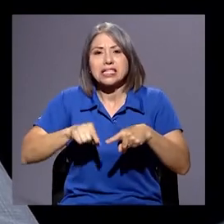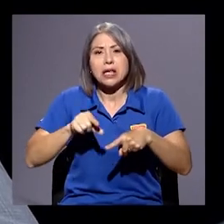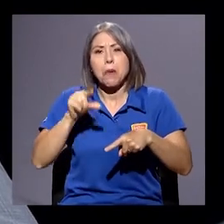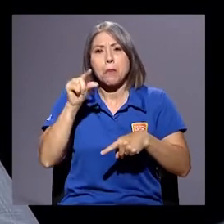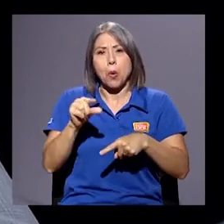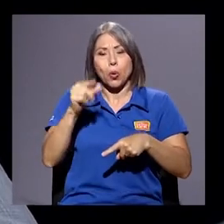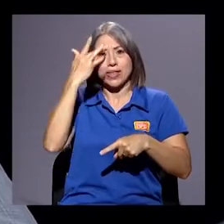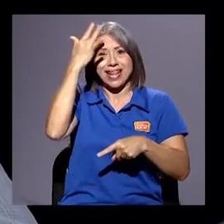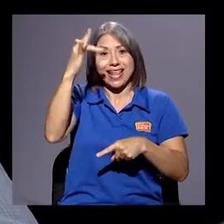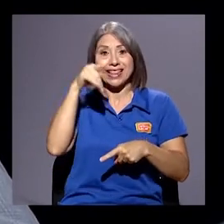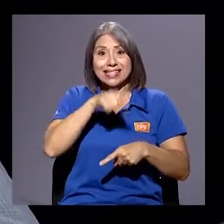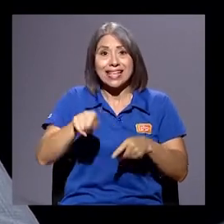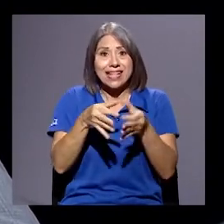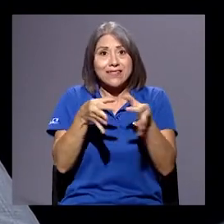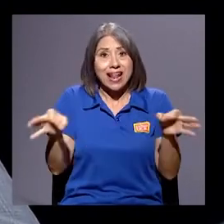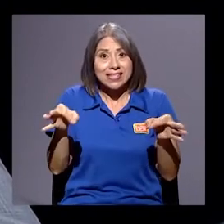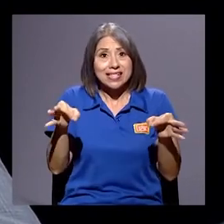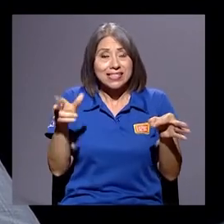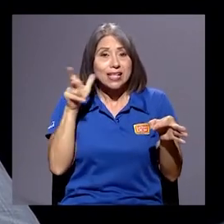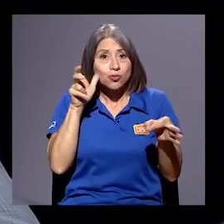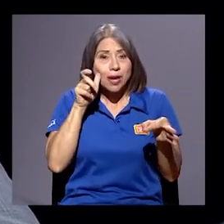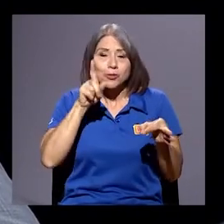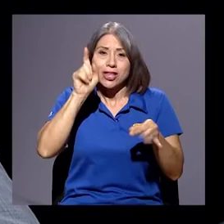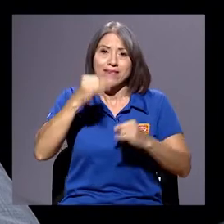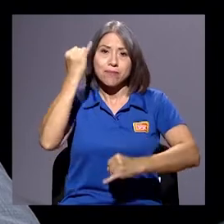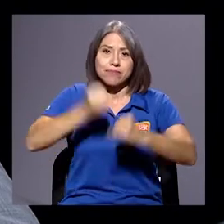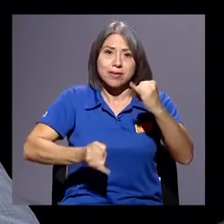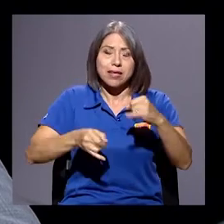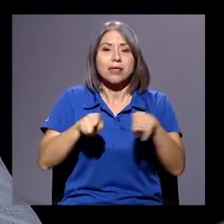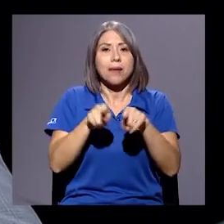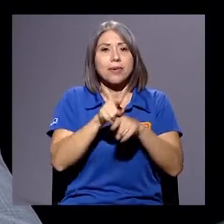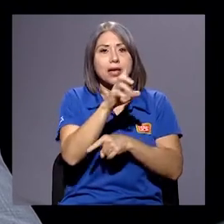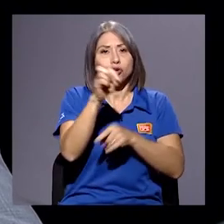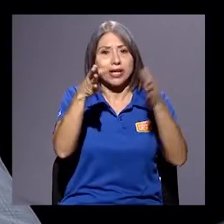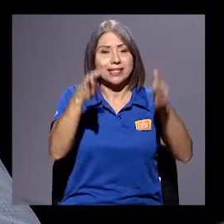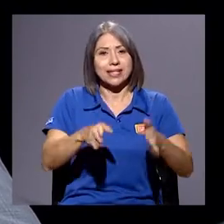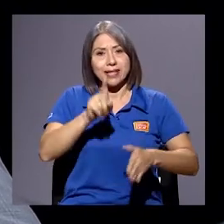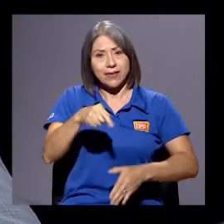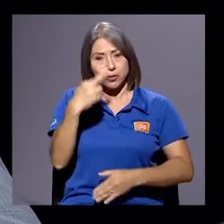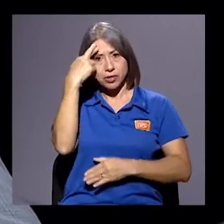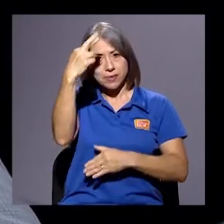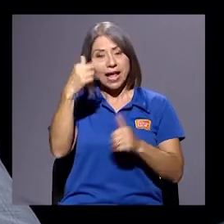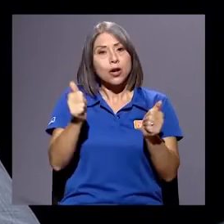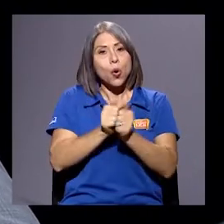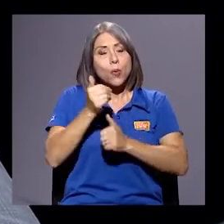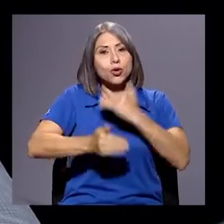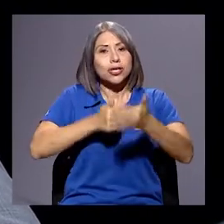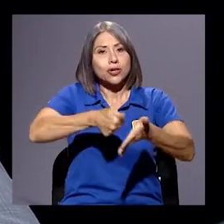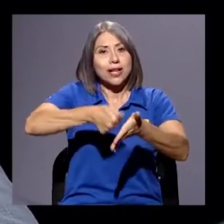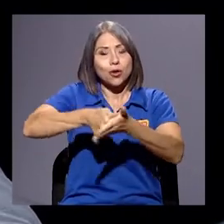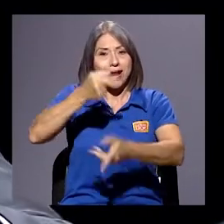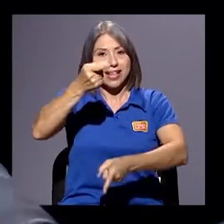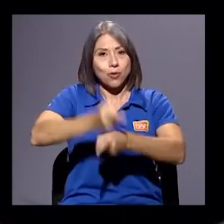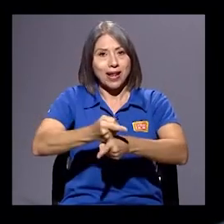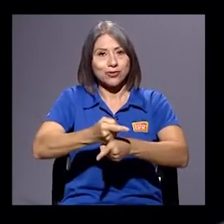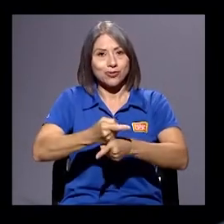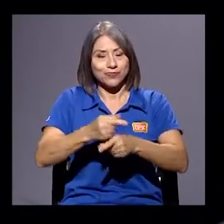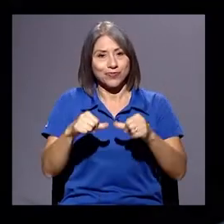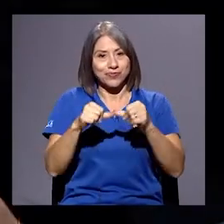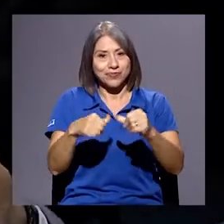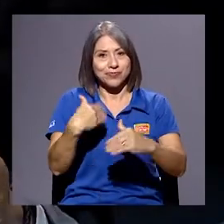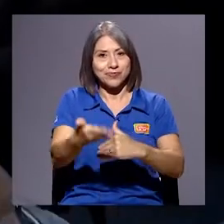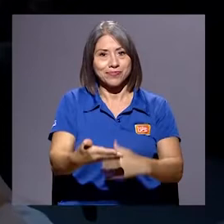se deben de acabar. También son costarricenses que debemos de respetar y que han llevado procesos electorales adecuados. Ya casi regresamos.